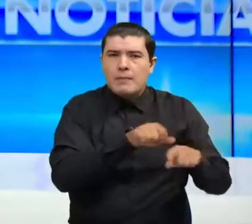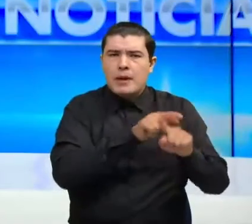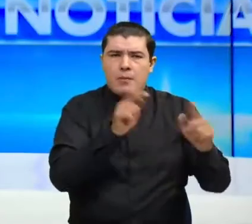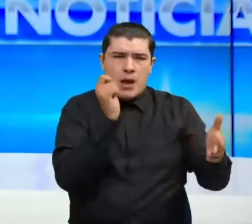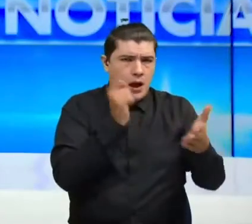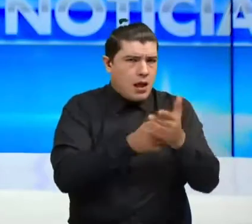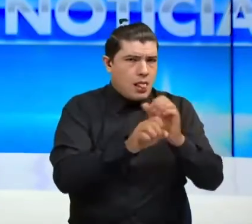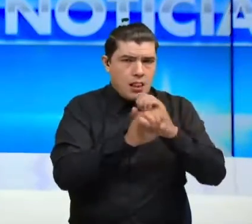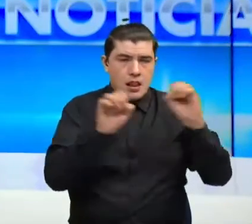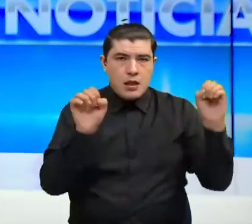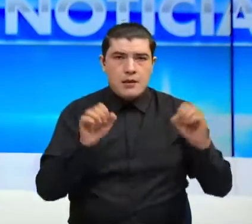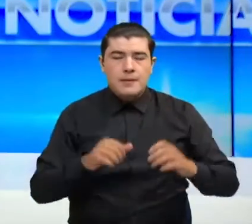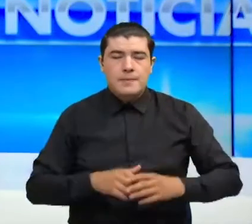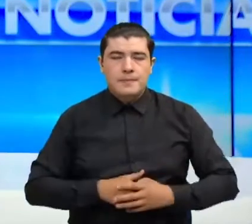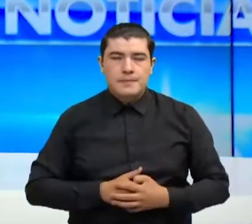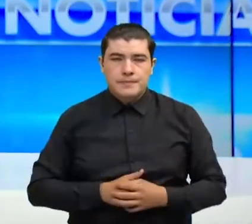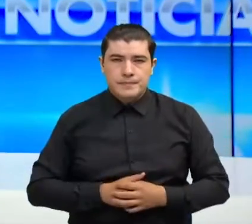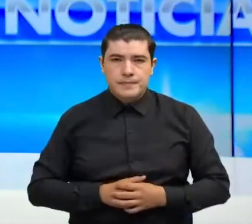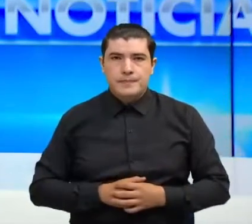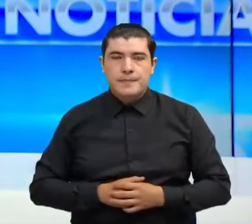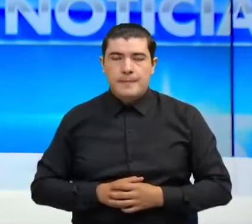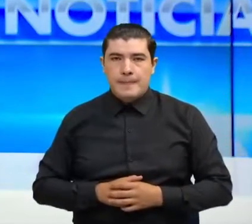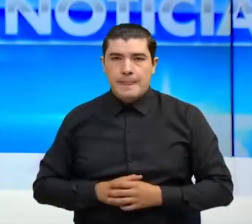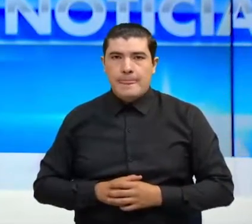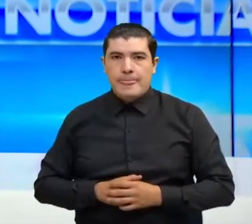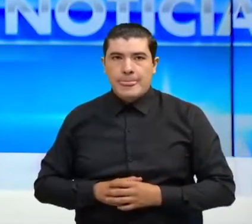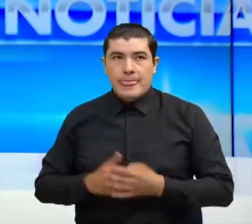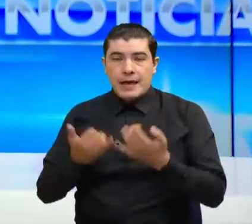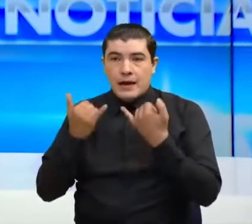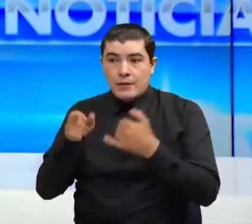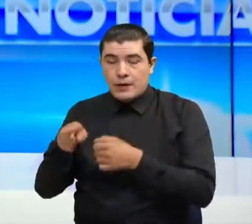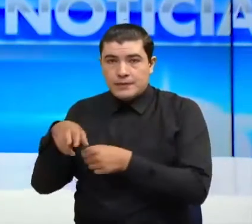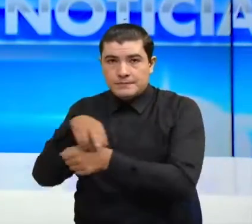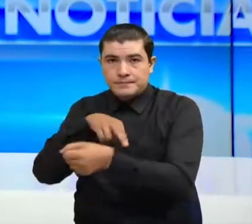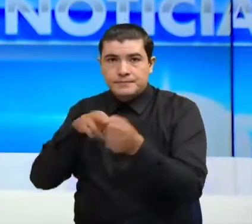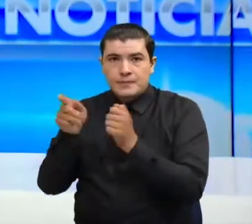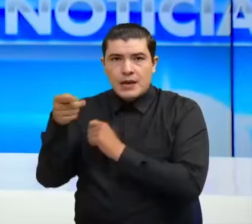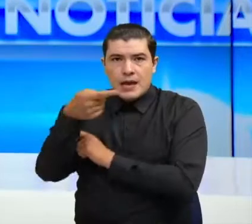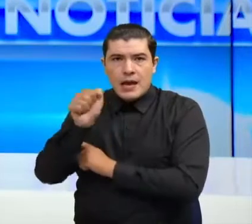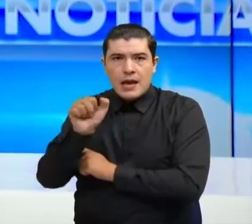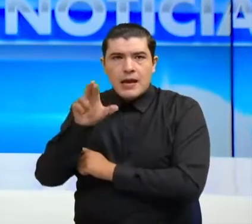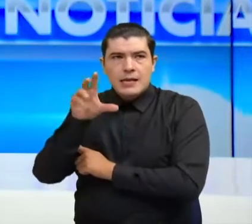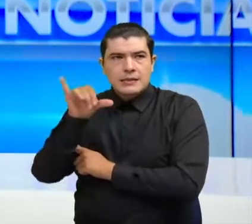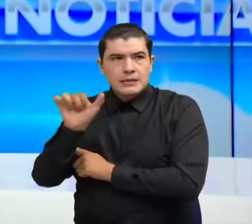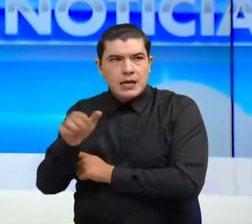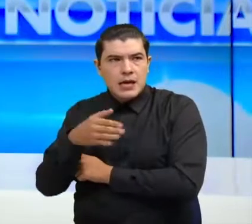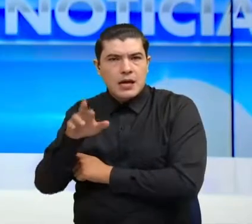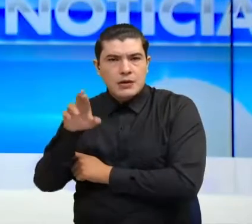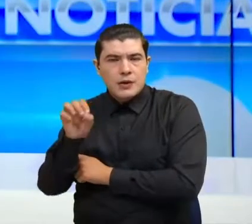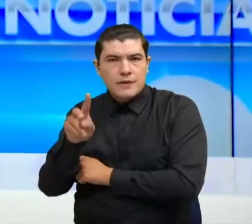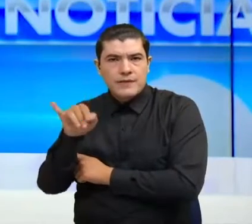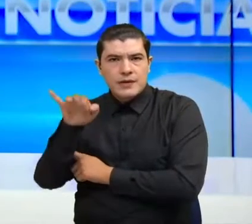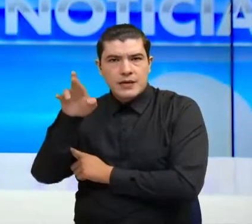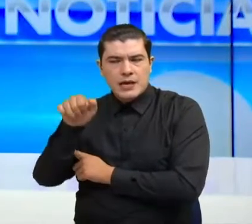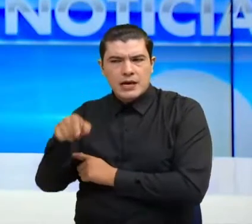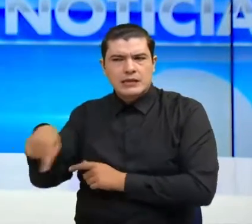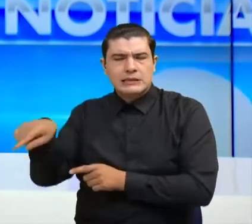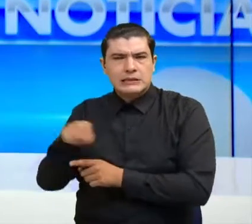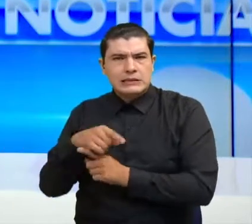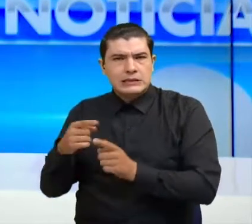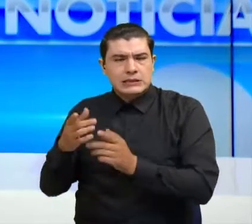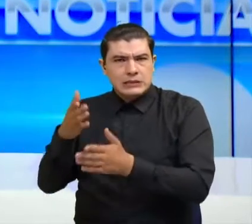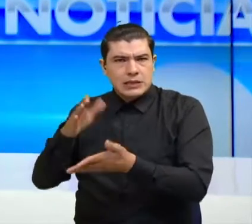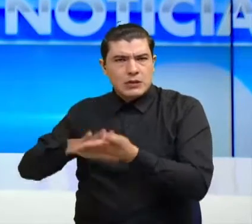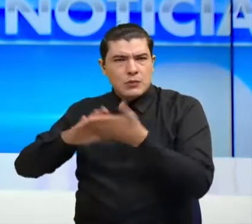Y a esta hora nos trasladamos rápidamente a la provincia de García Rovira porque allí denuncian constantes casos de llamadas extorsivas.